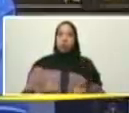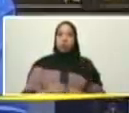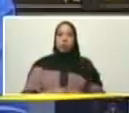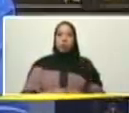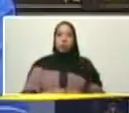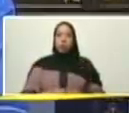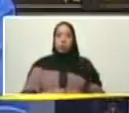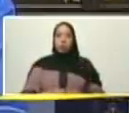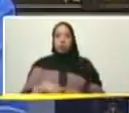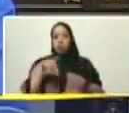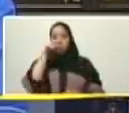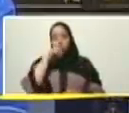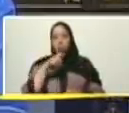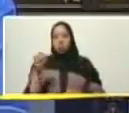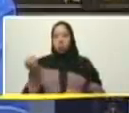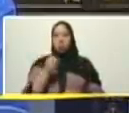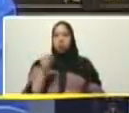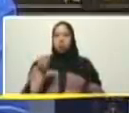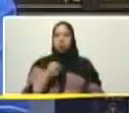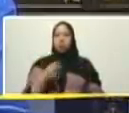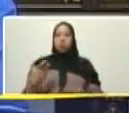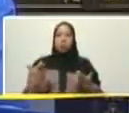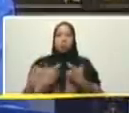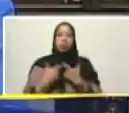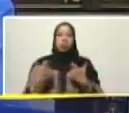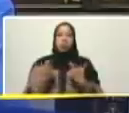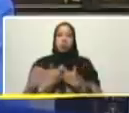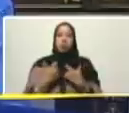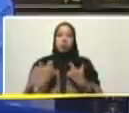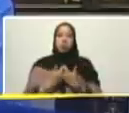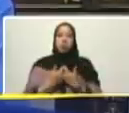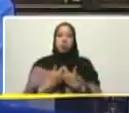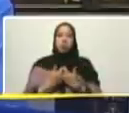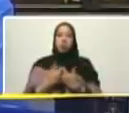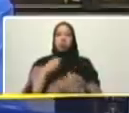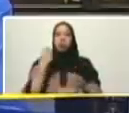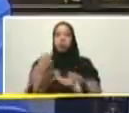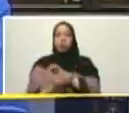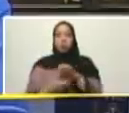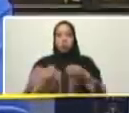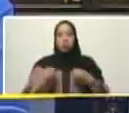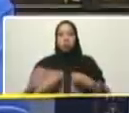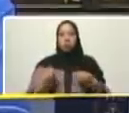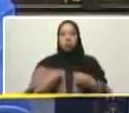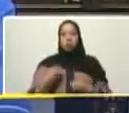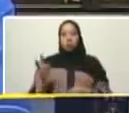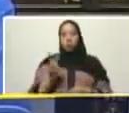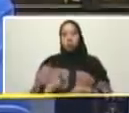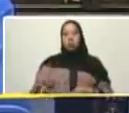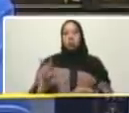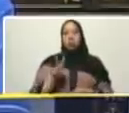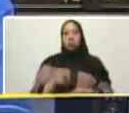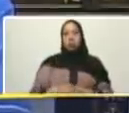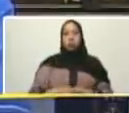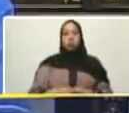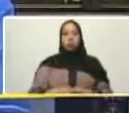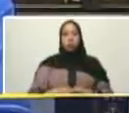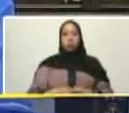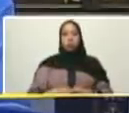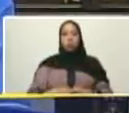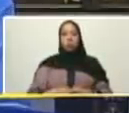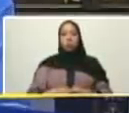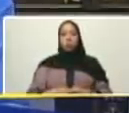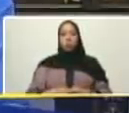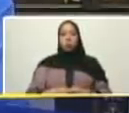medio de los años de la más espantosa guerra y bombardeo económico jamás vivido por Venezuela y